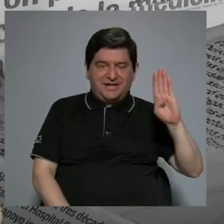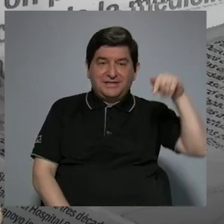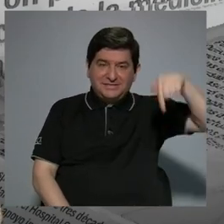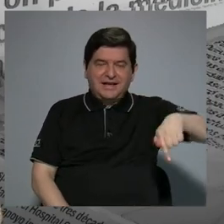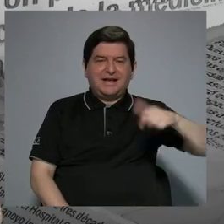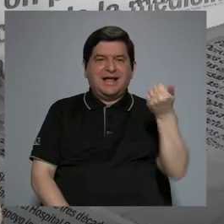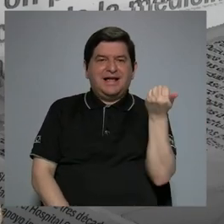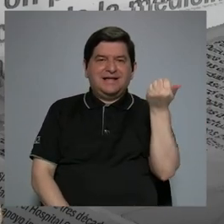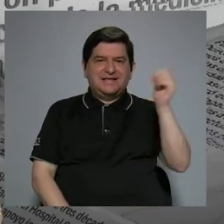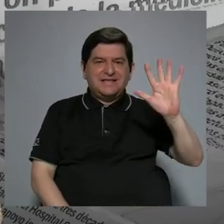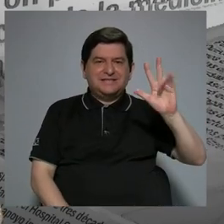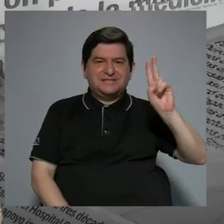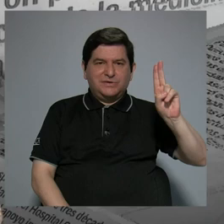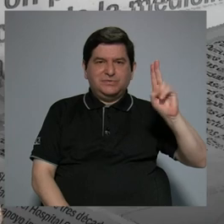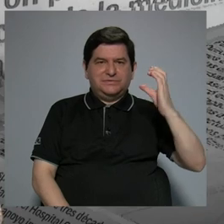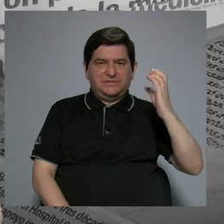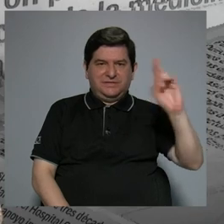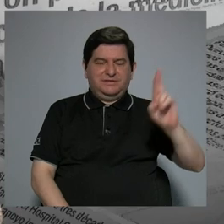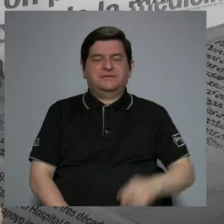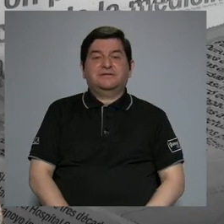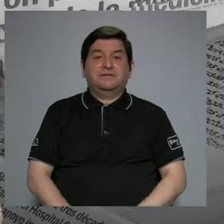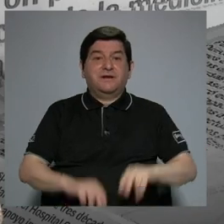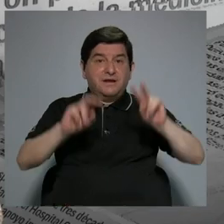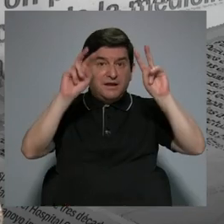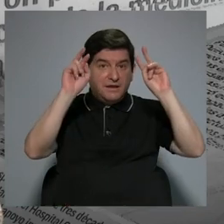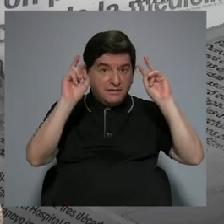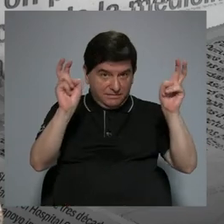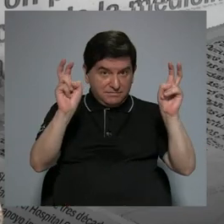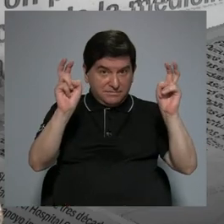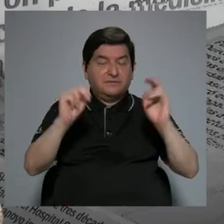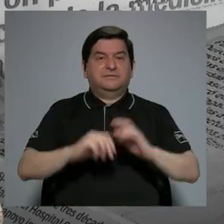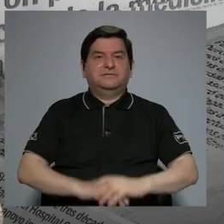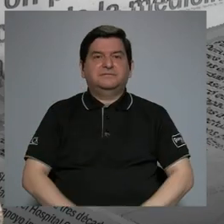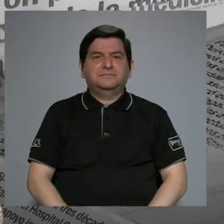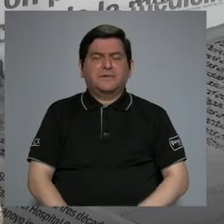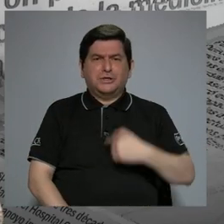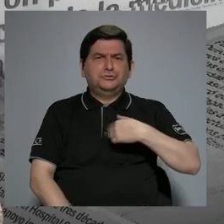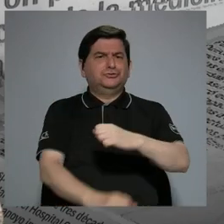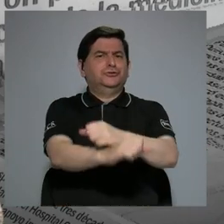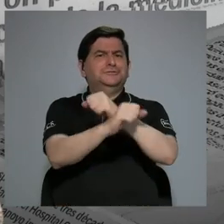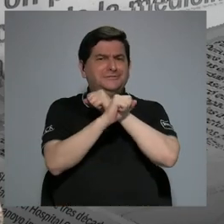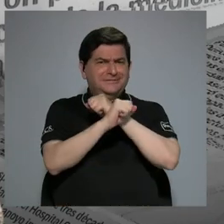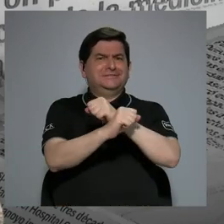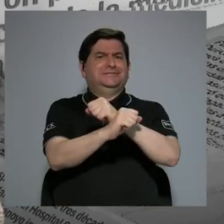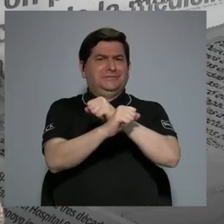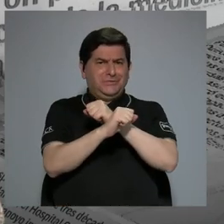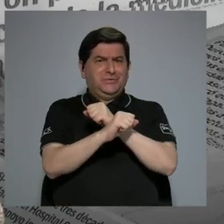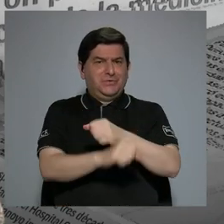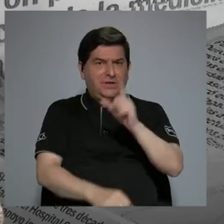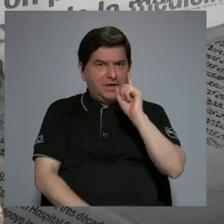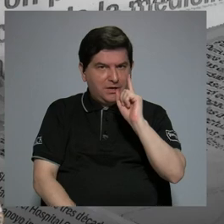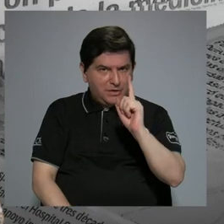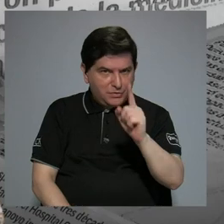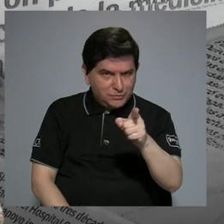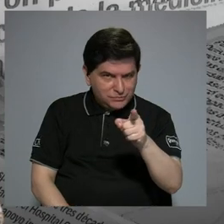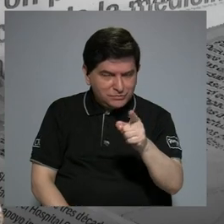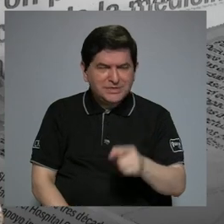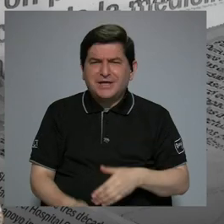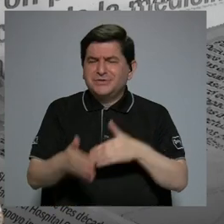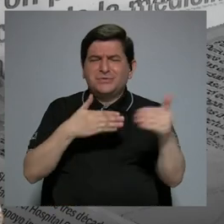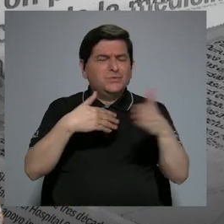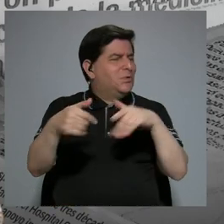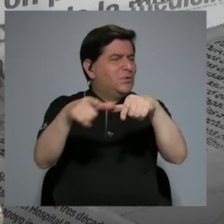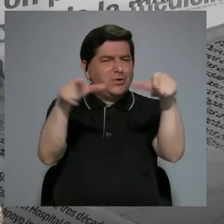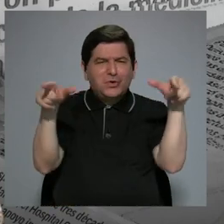aquí por Canal 15 UCR. Y el tema es un tema que estoy segura que usted, en cualquier